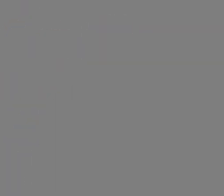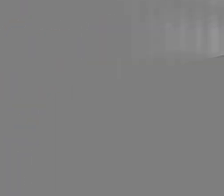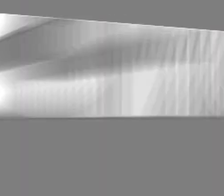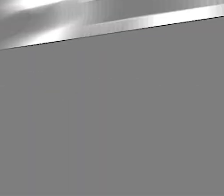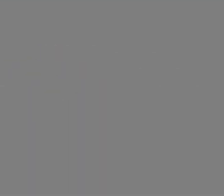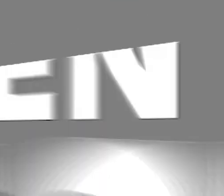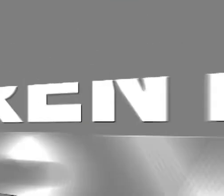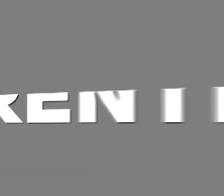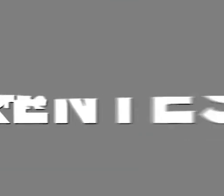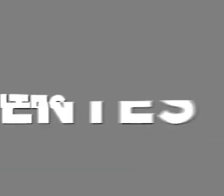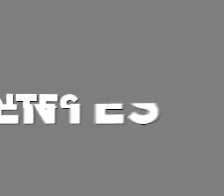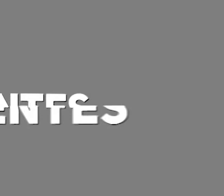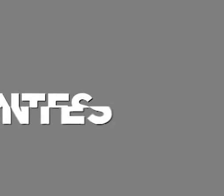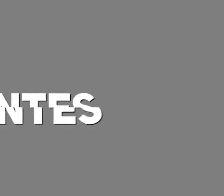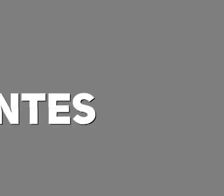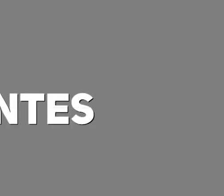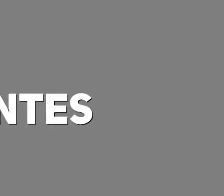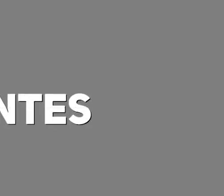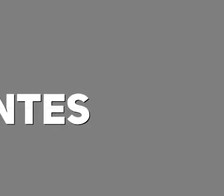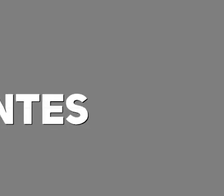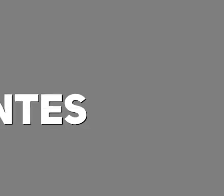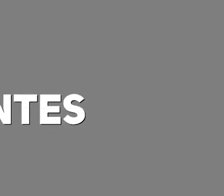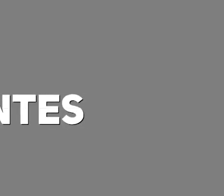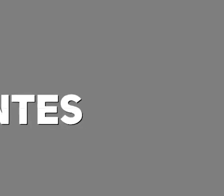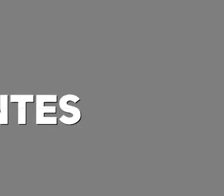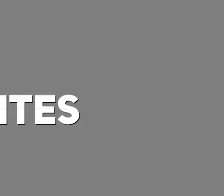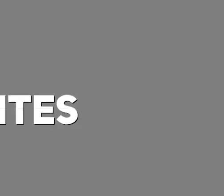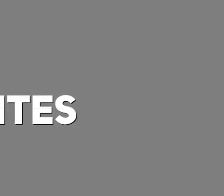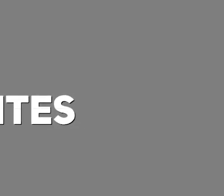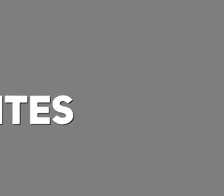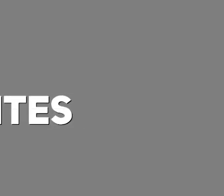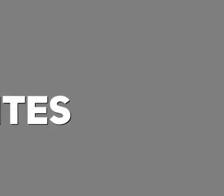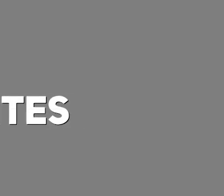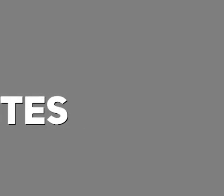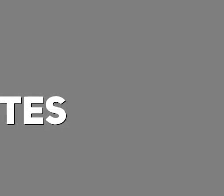plurinacional. Elecciones transparentes y seguras.